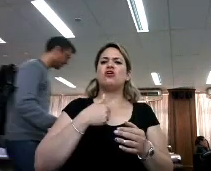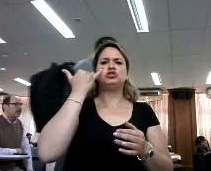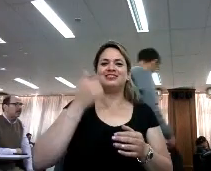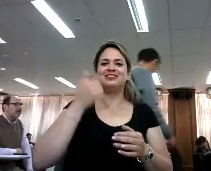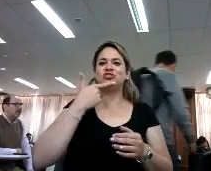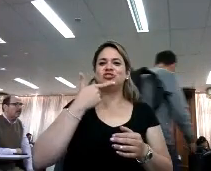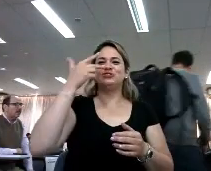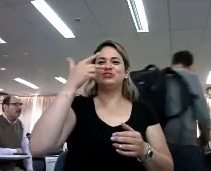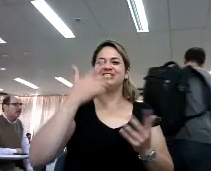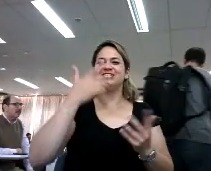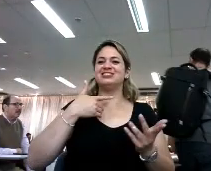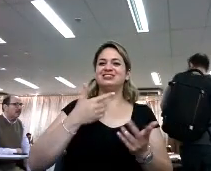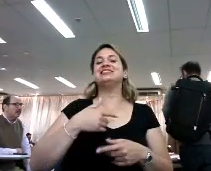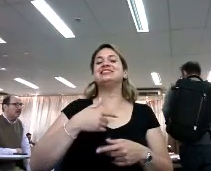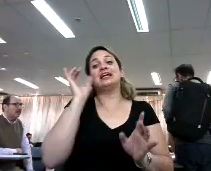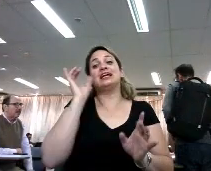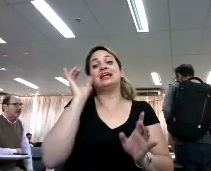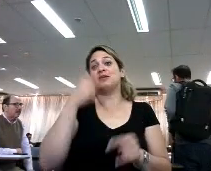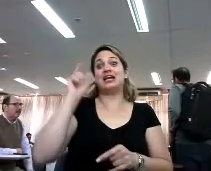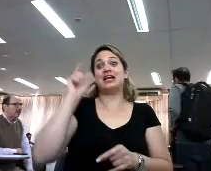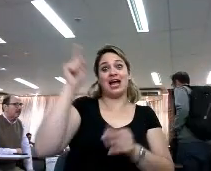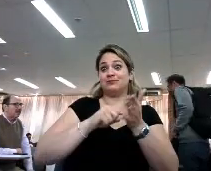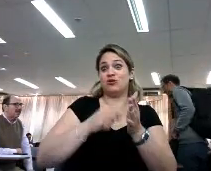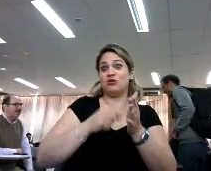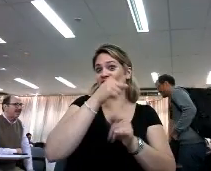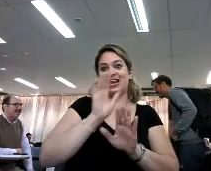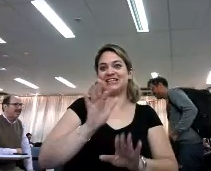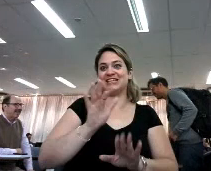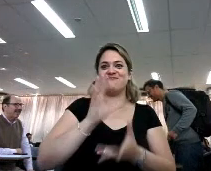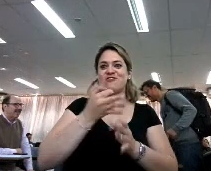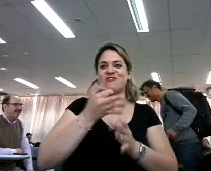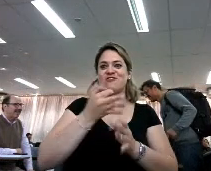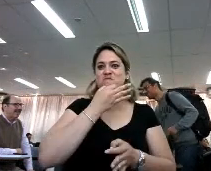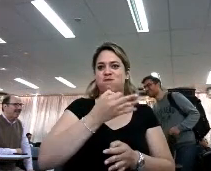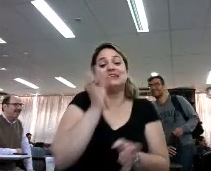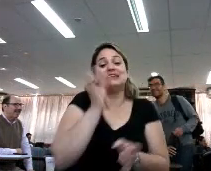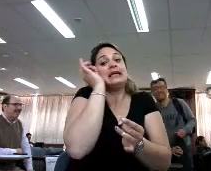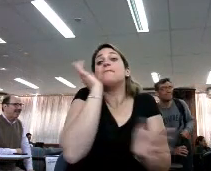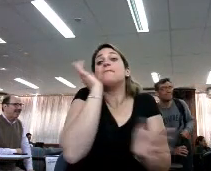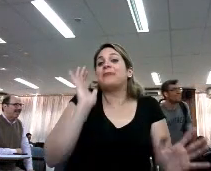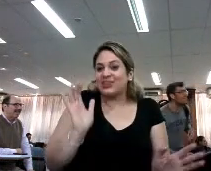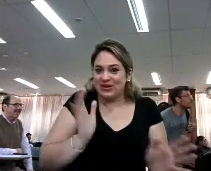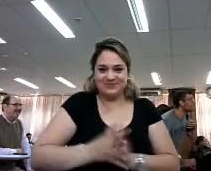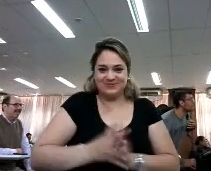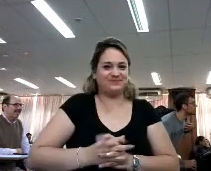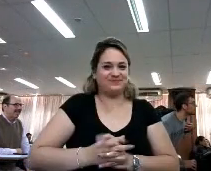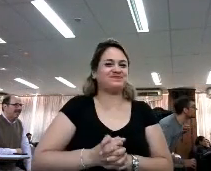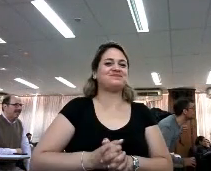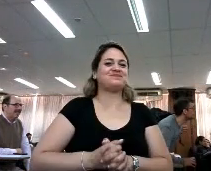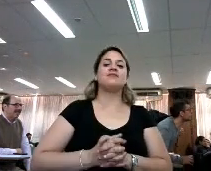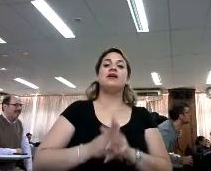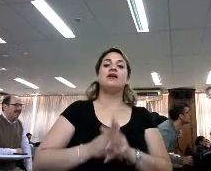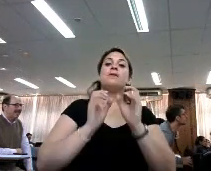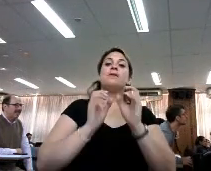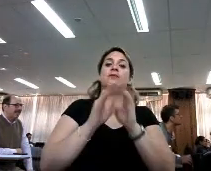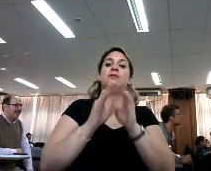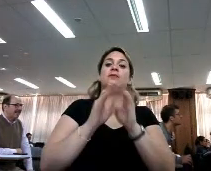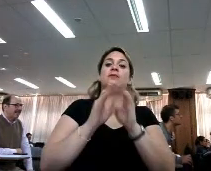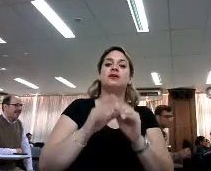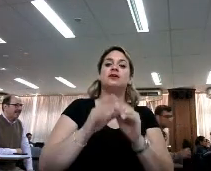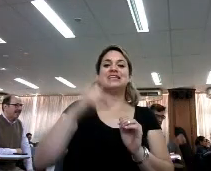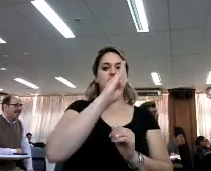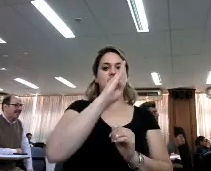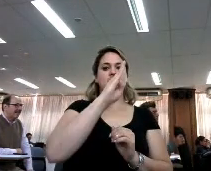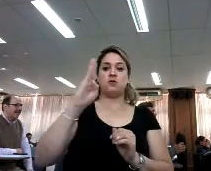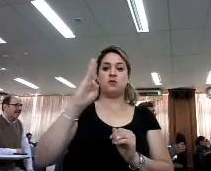de hallazgos y desarrollo, porque ayer comí pollo. Así que les pido disculpas. Vamos a empezar a hablar de e-books y